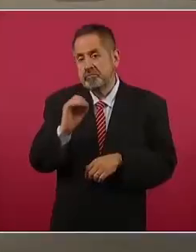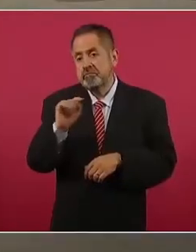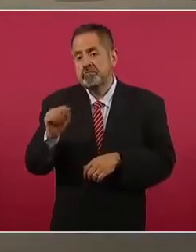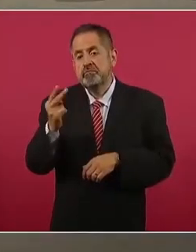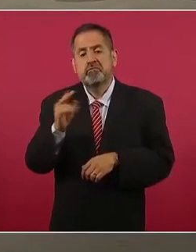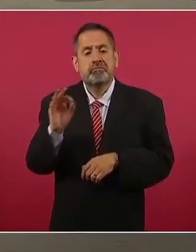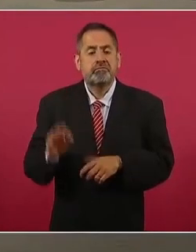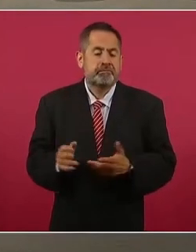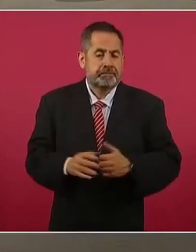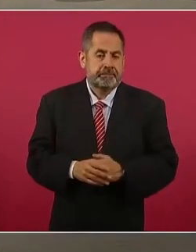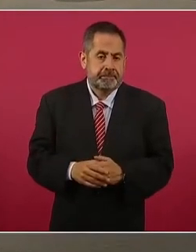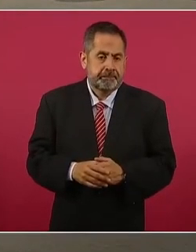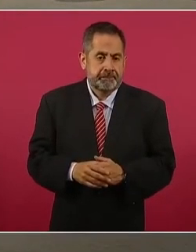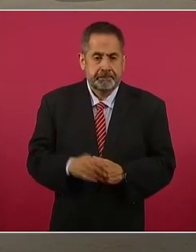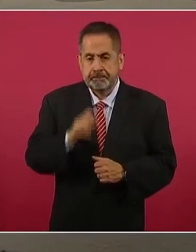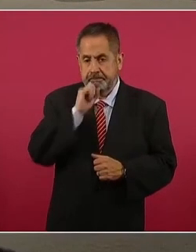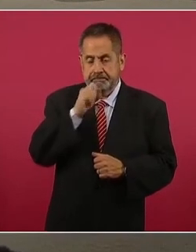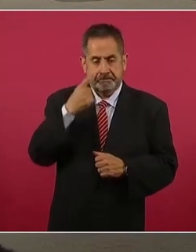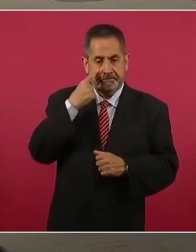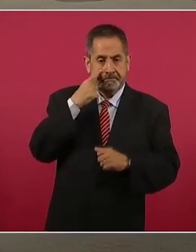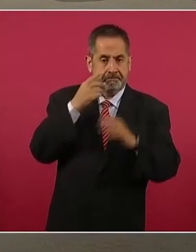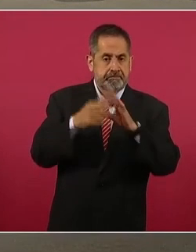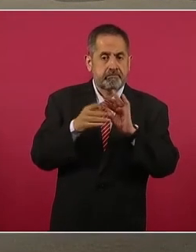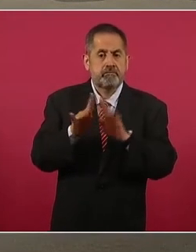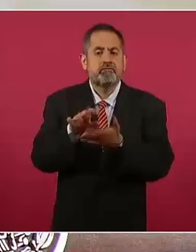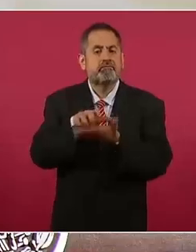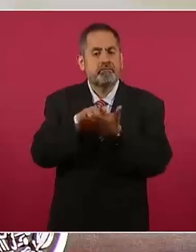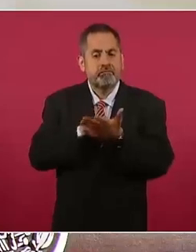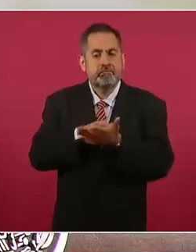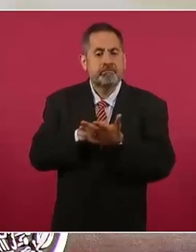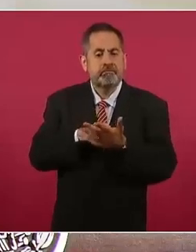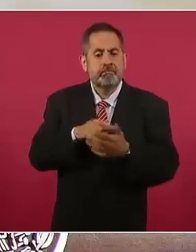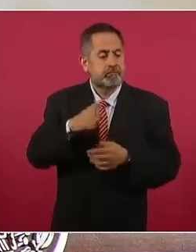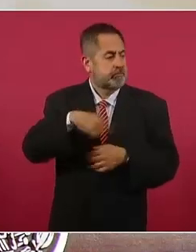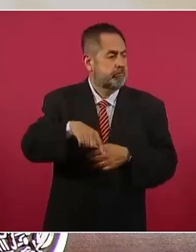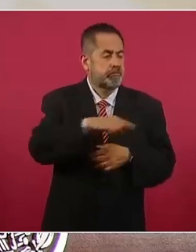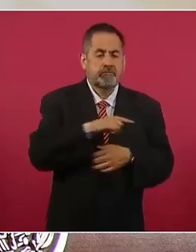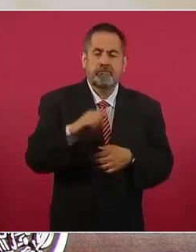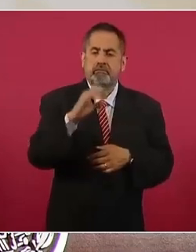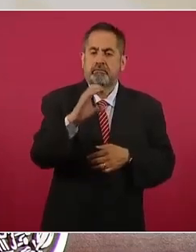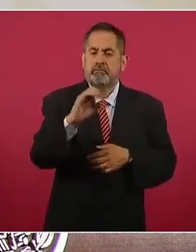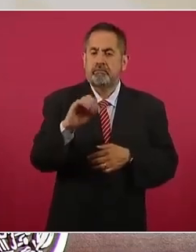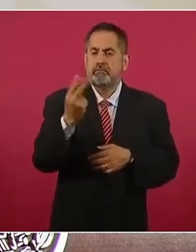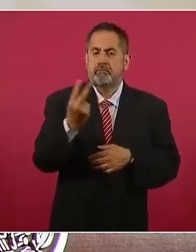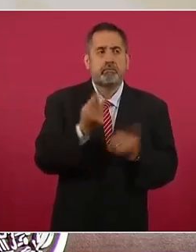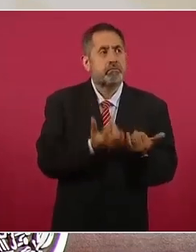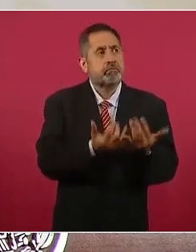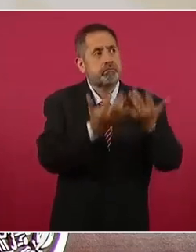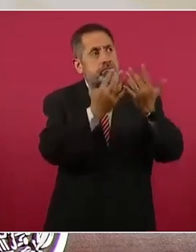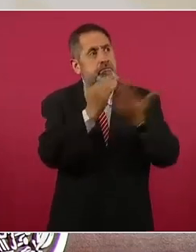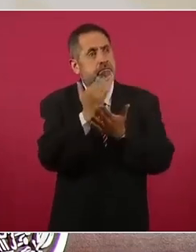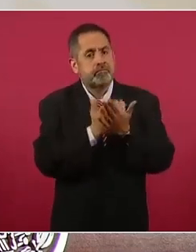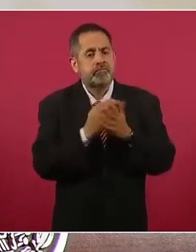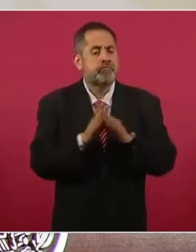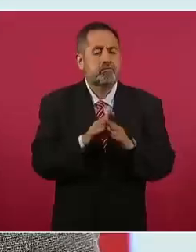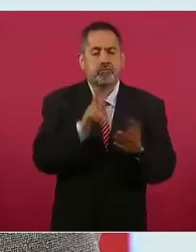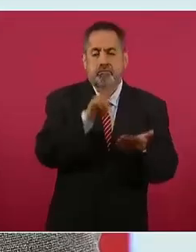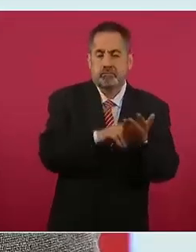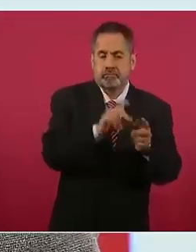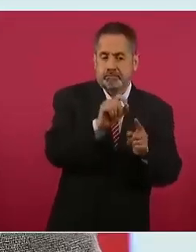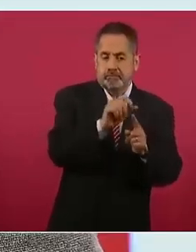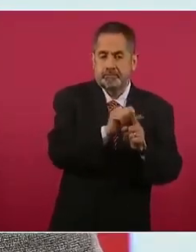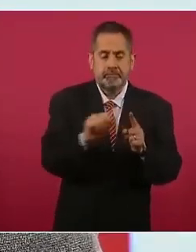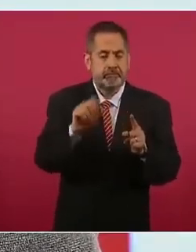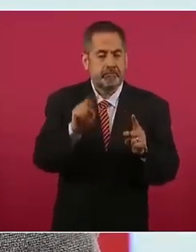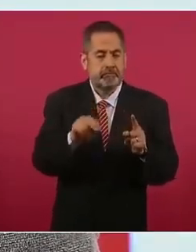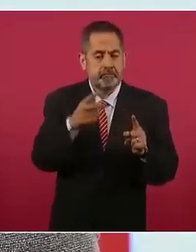También se mide la reducción de emisiones de CO2. Del 2020, 2019,